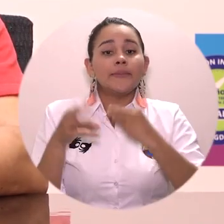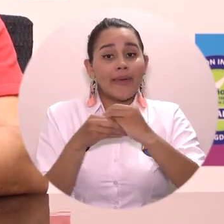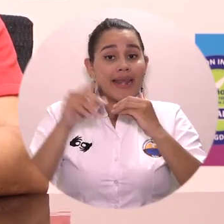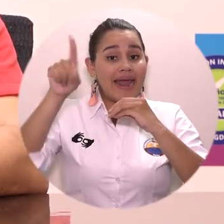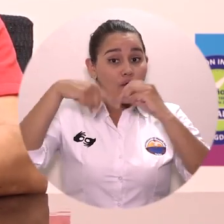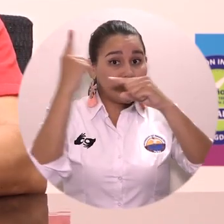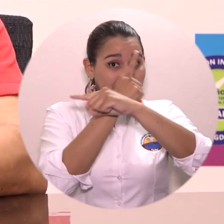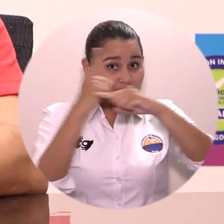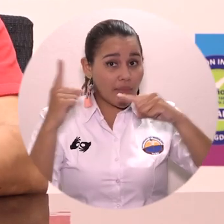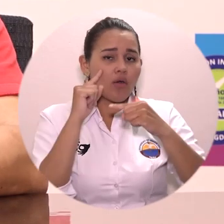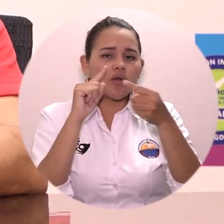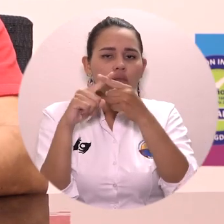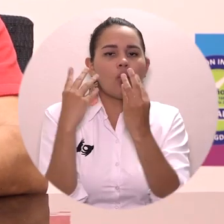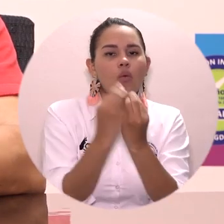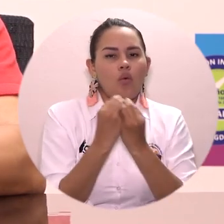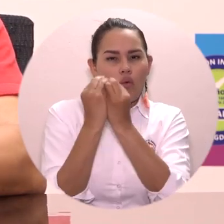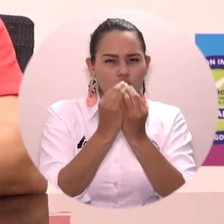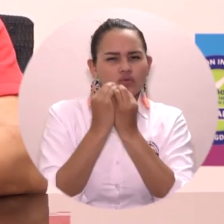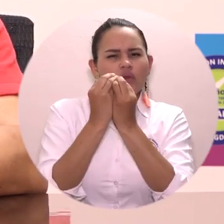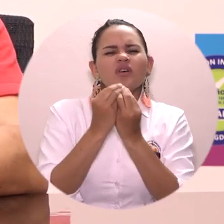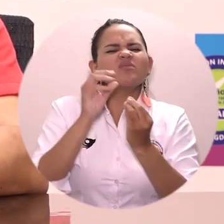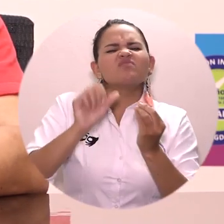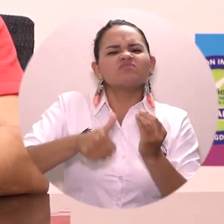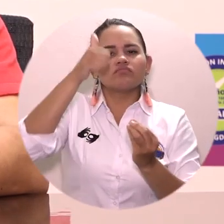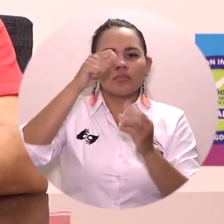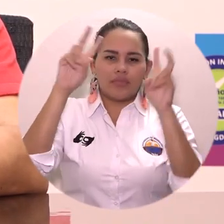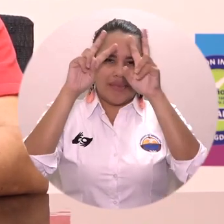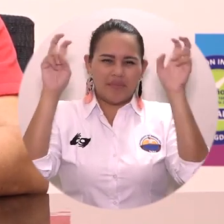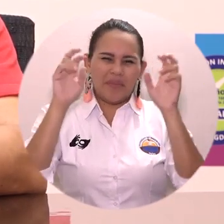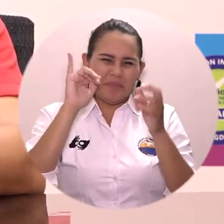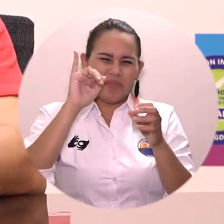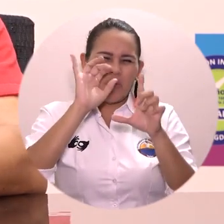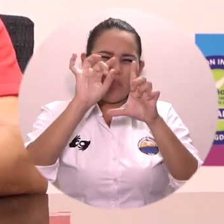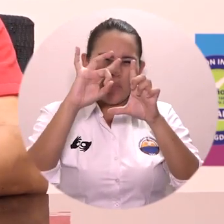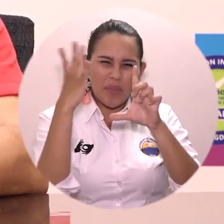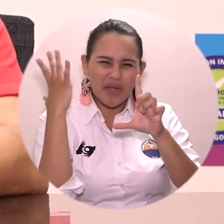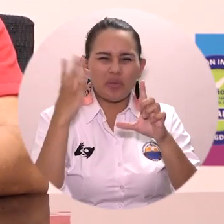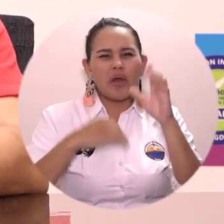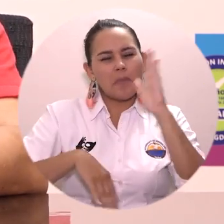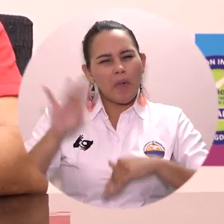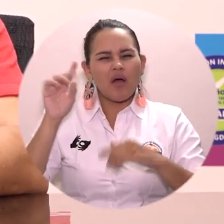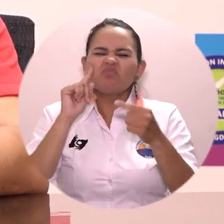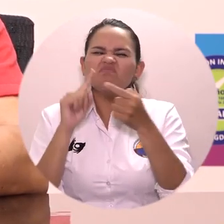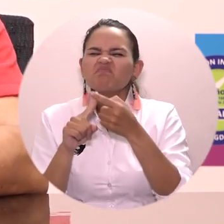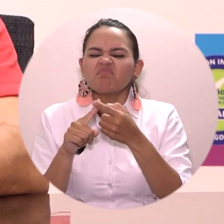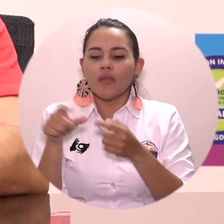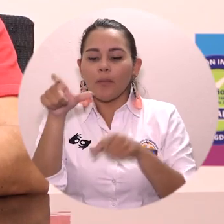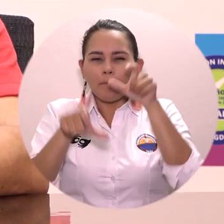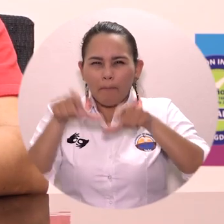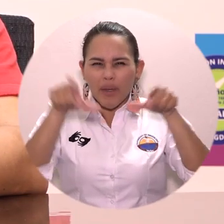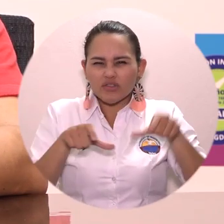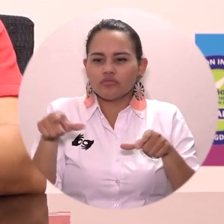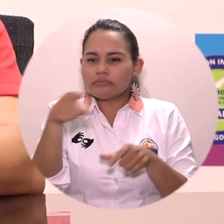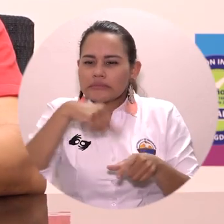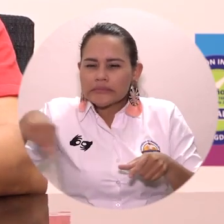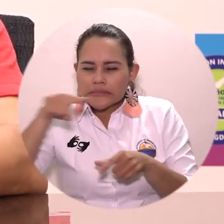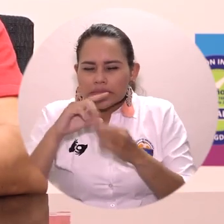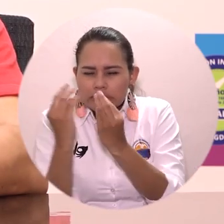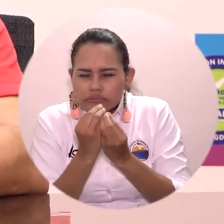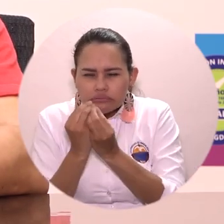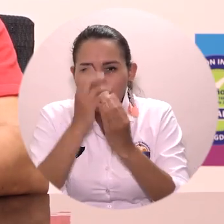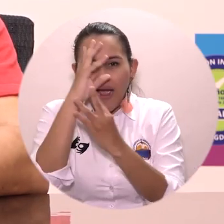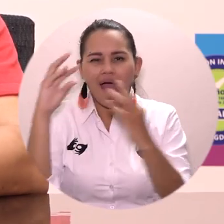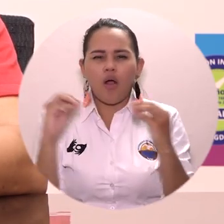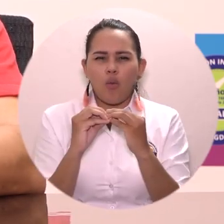semana haremos un Consejo Superior también virtual para poner en consideración de los honorables miembros del Consejo Superior unas medidas